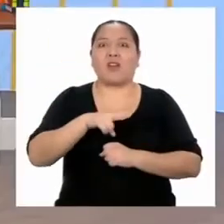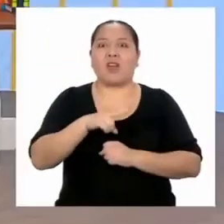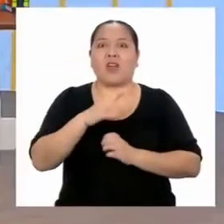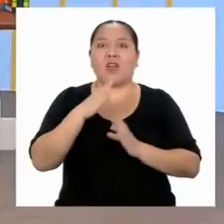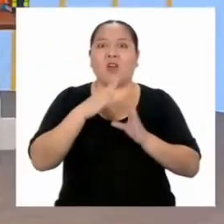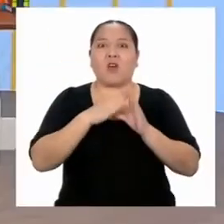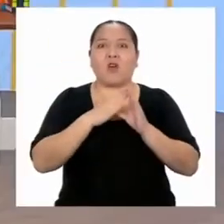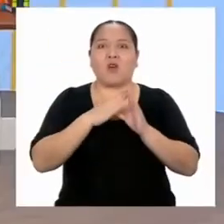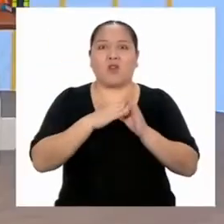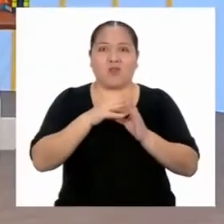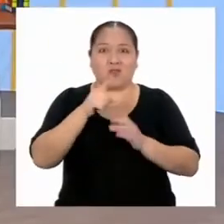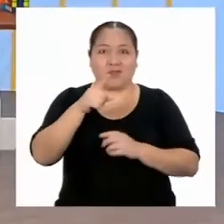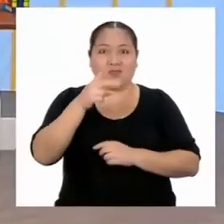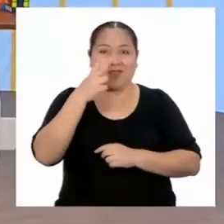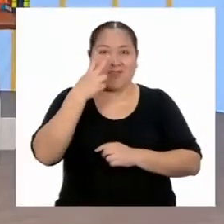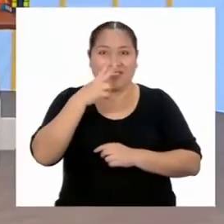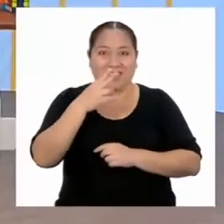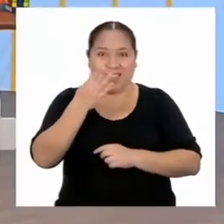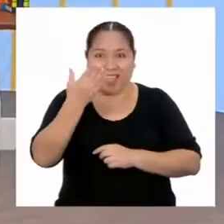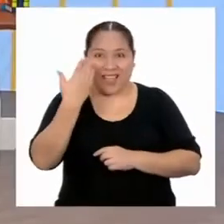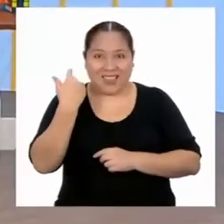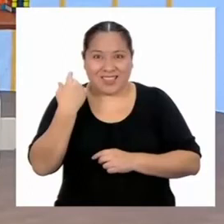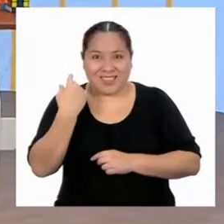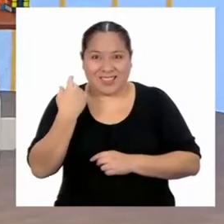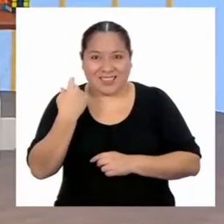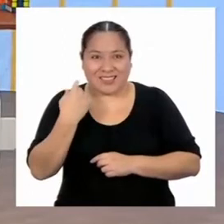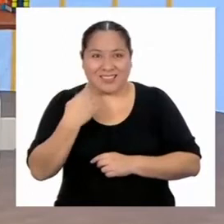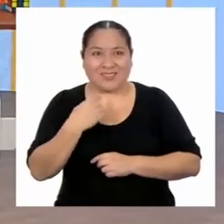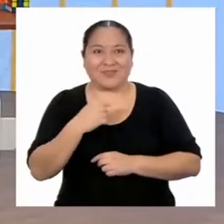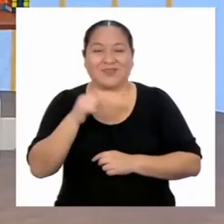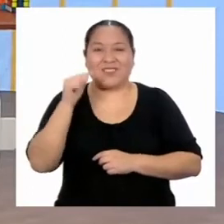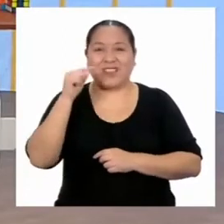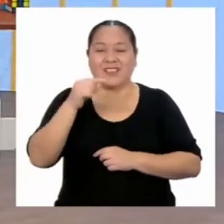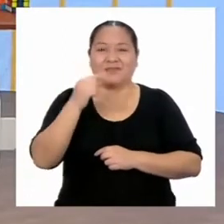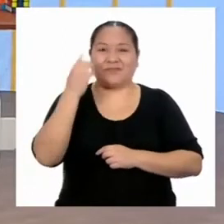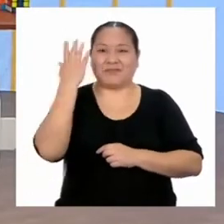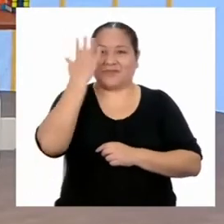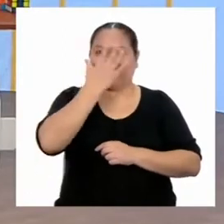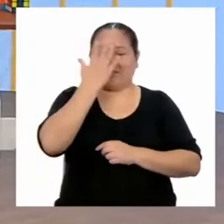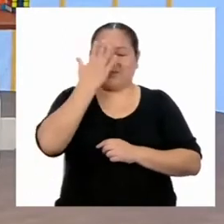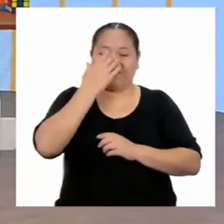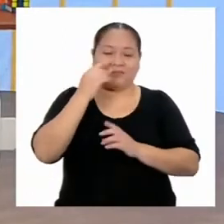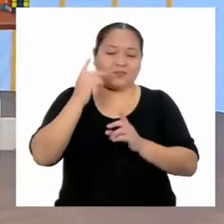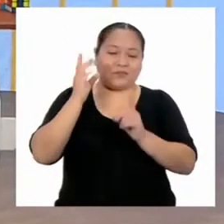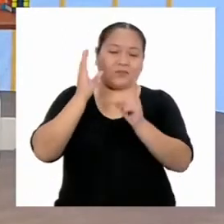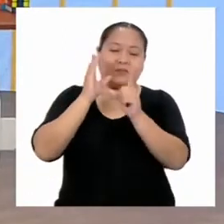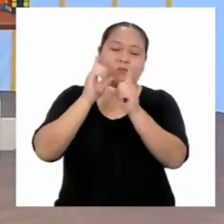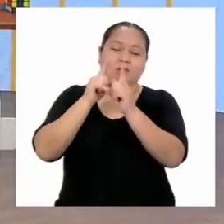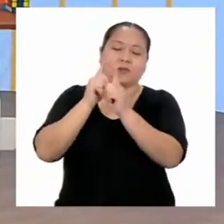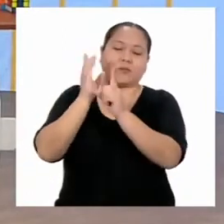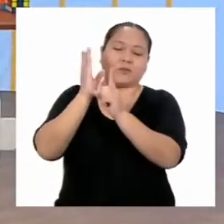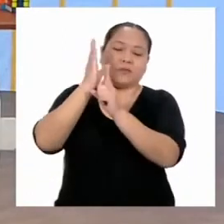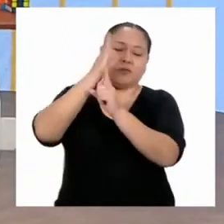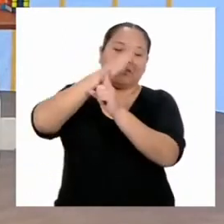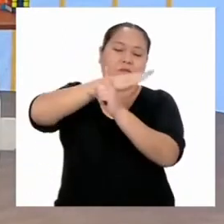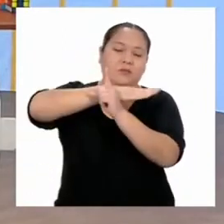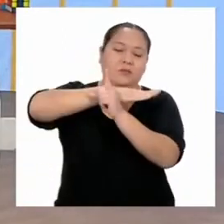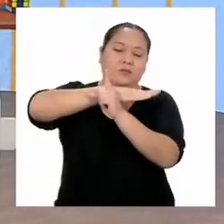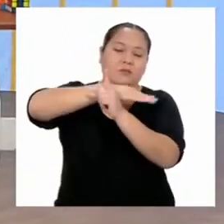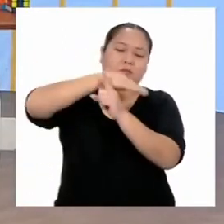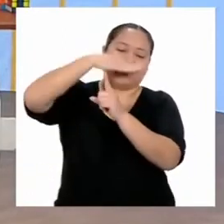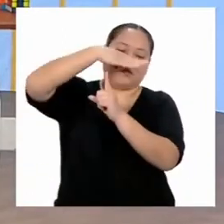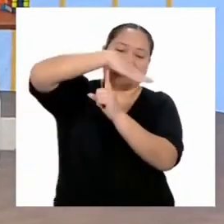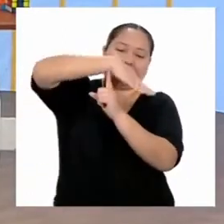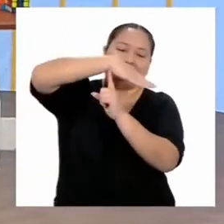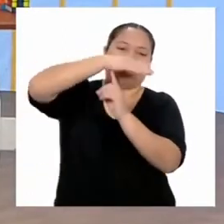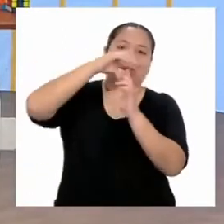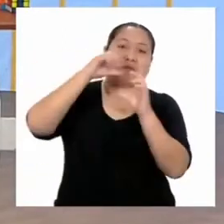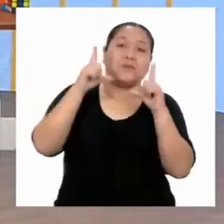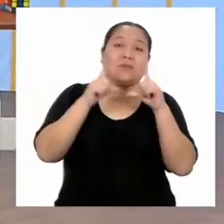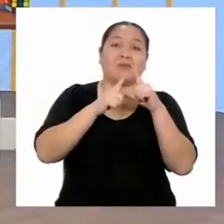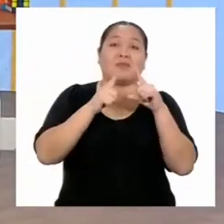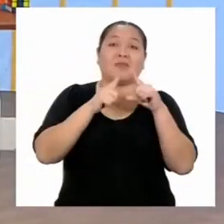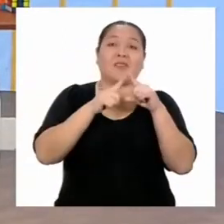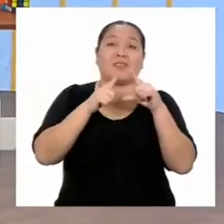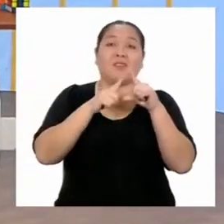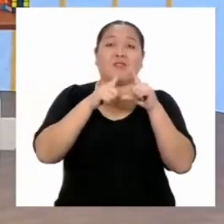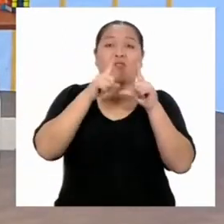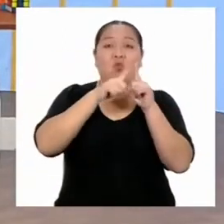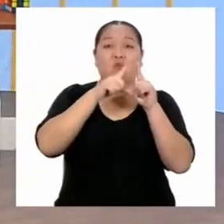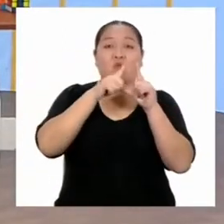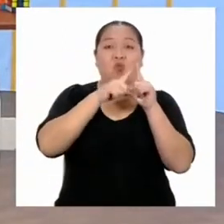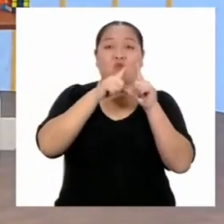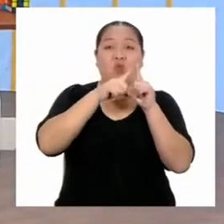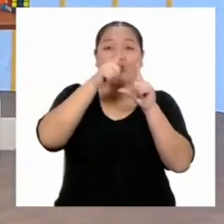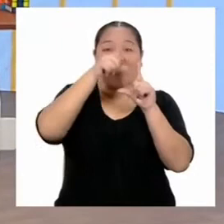¿Ustedes lo vieron antes que yo? Con la sombra, ¿qué proyectos sobre el piso podría construir imaginariamente un